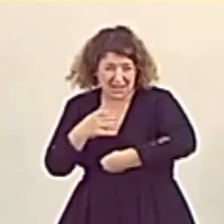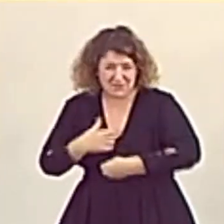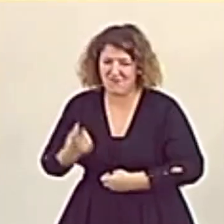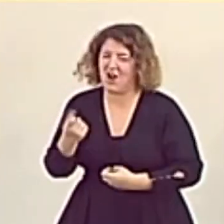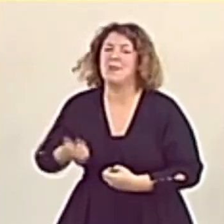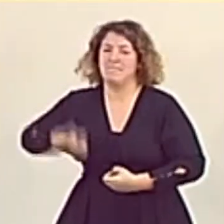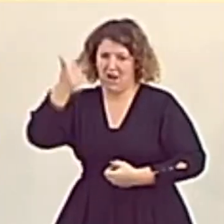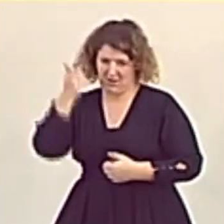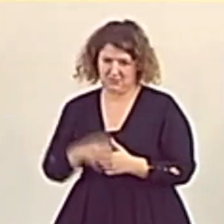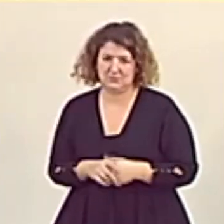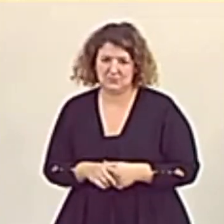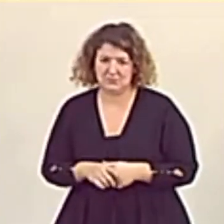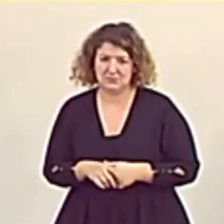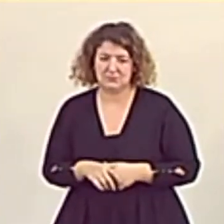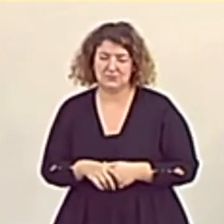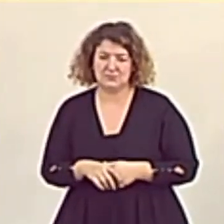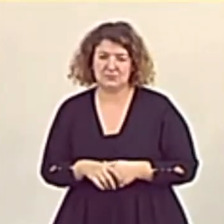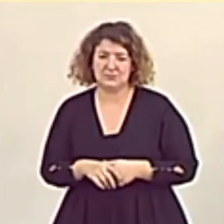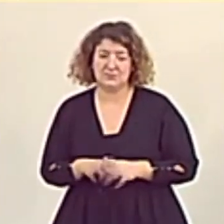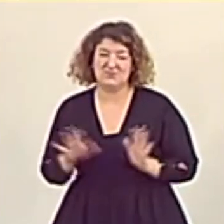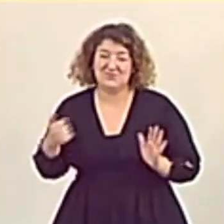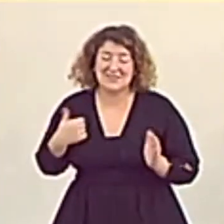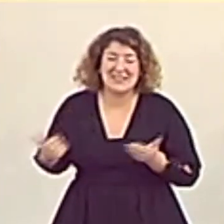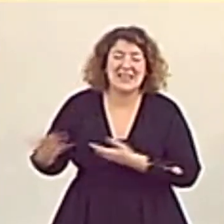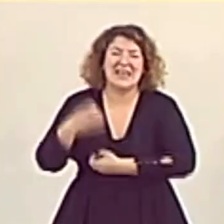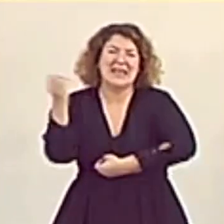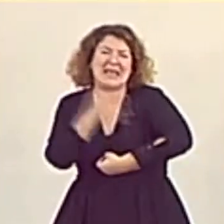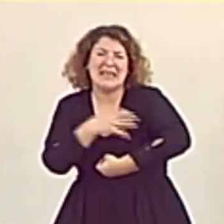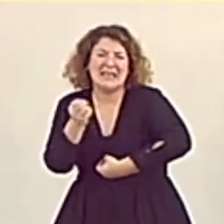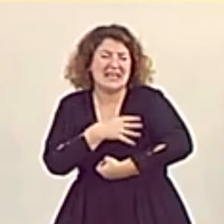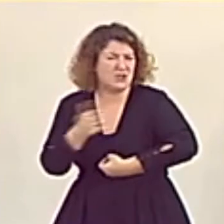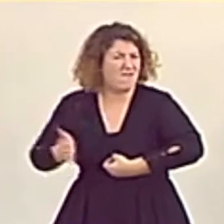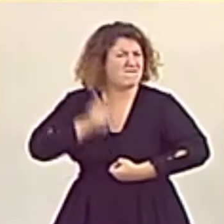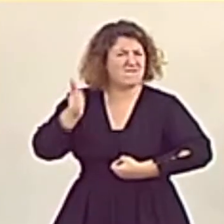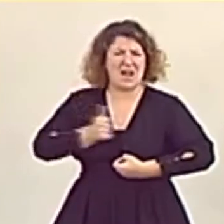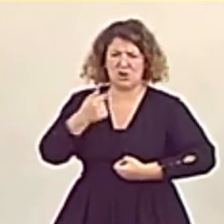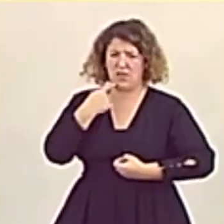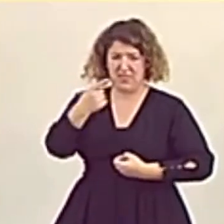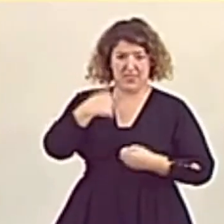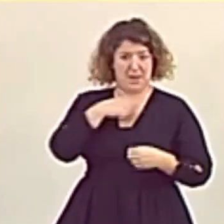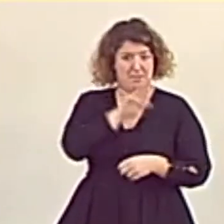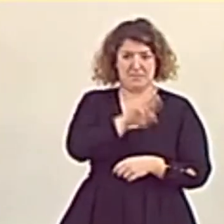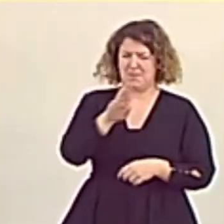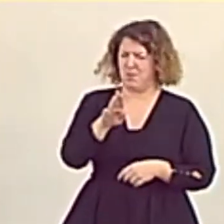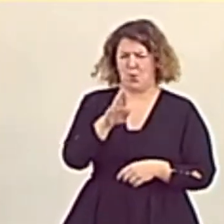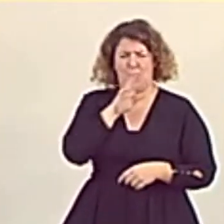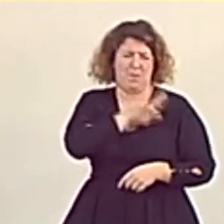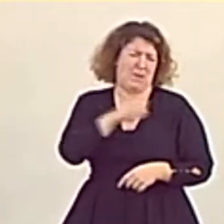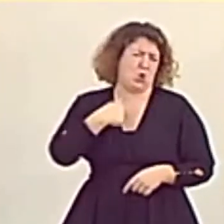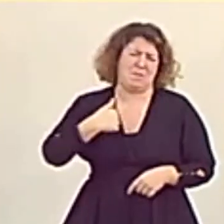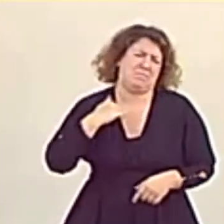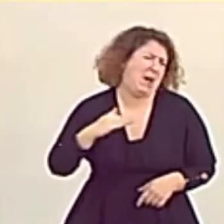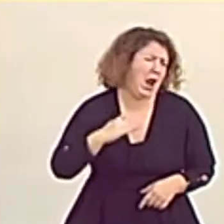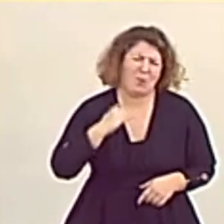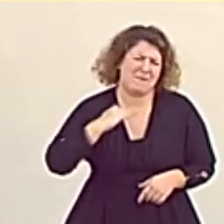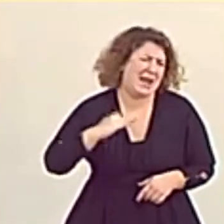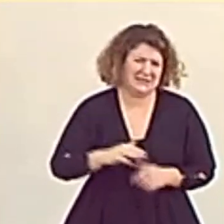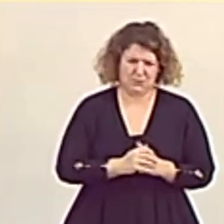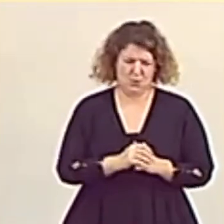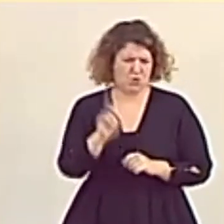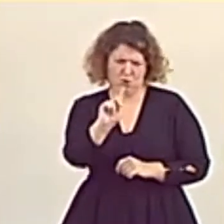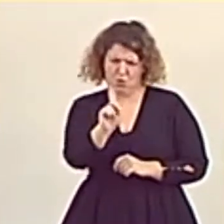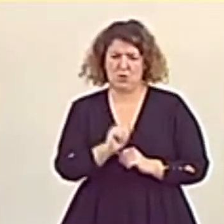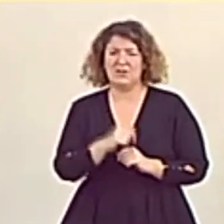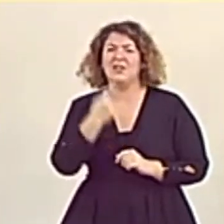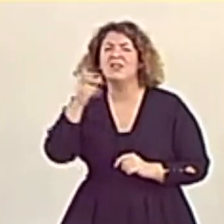Señora ministra, eso de los ingresos falseados no lo digo yo ni el PP que es malo malísimo. No, lo dicen